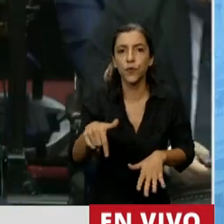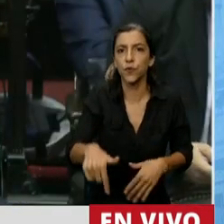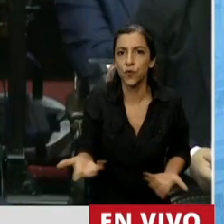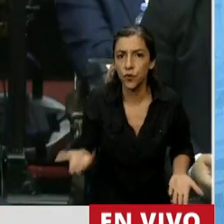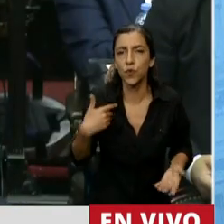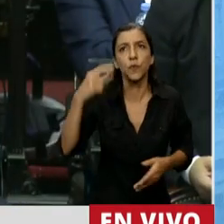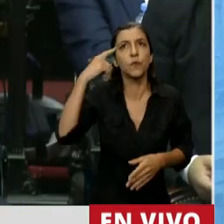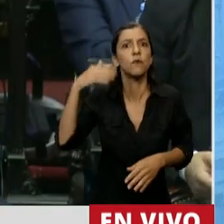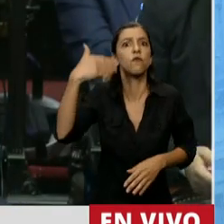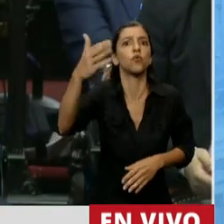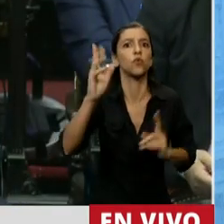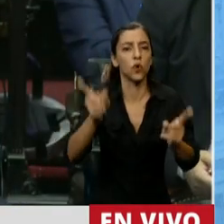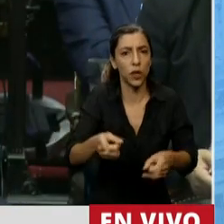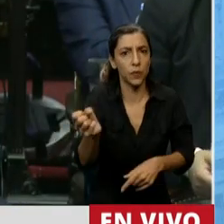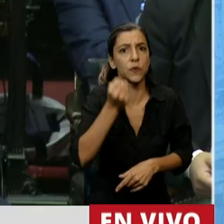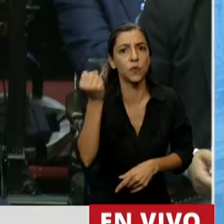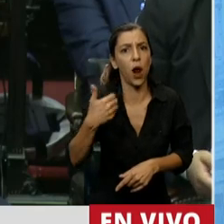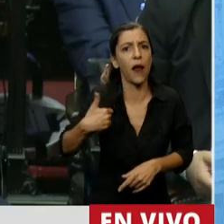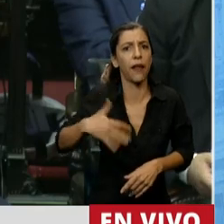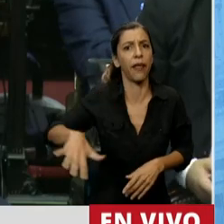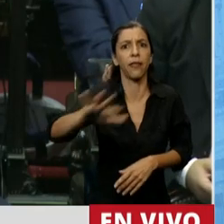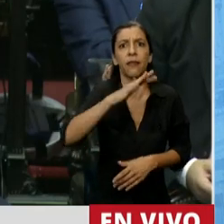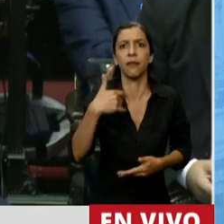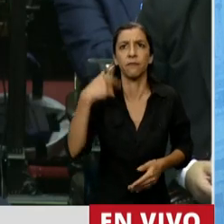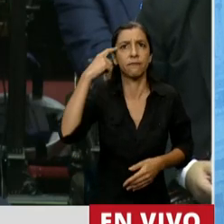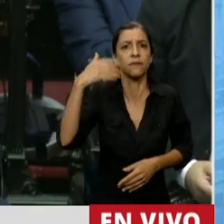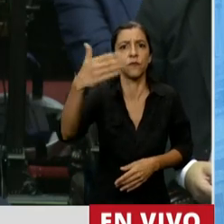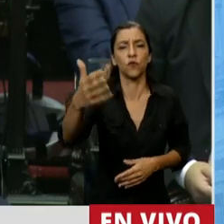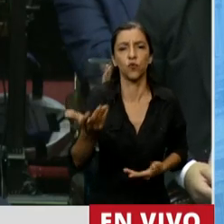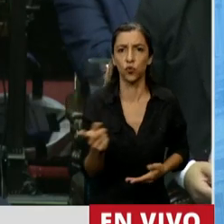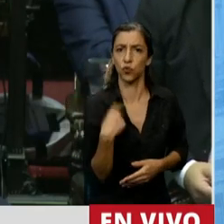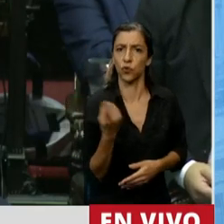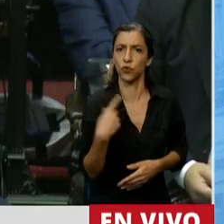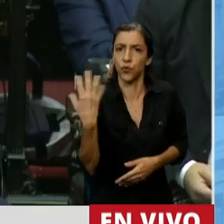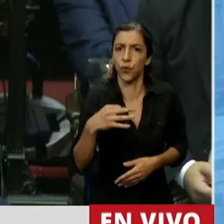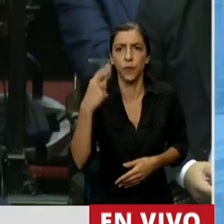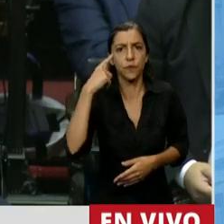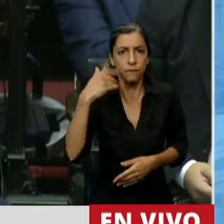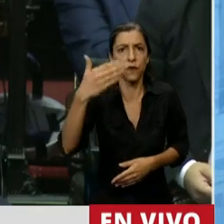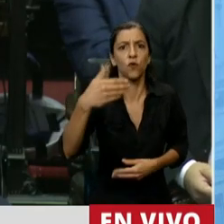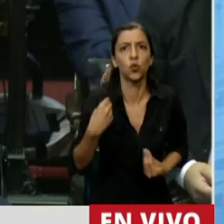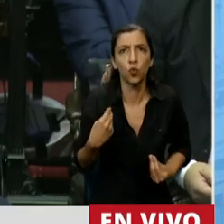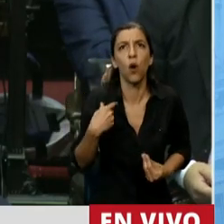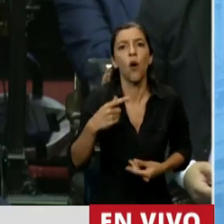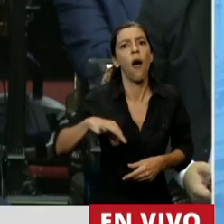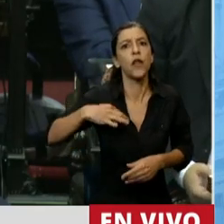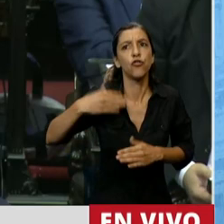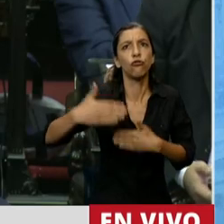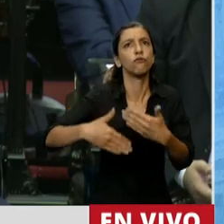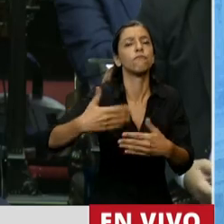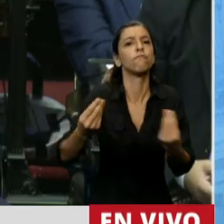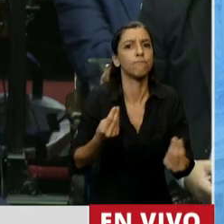del futuro de la Argentina, de lo que nosotros proyectamos que va a ocurrir en los próximos años.